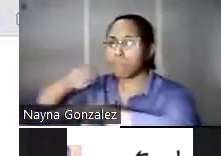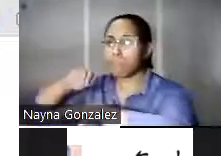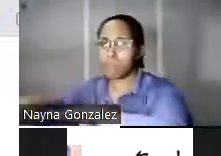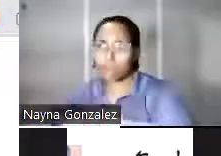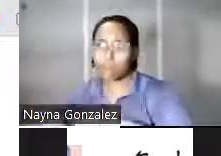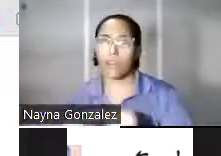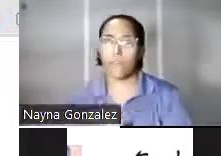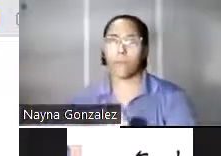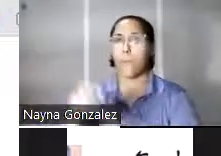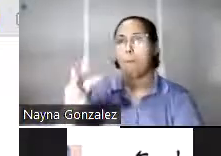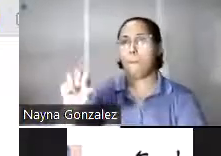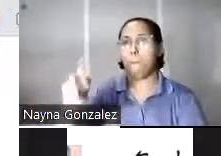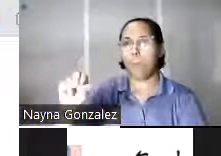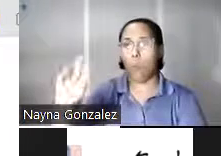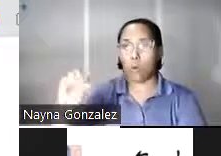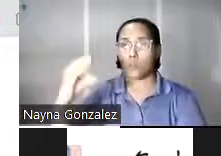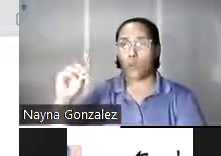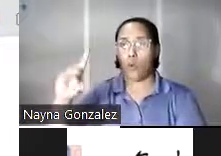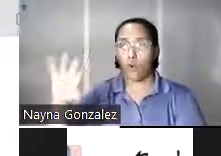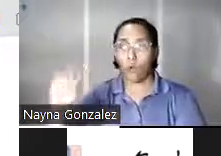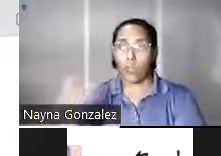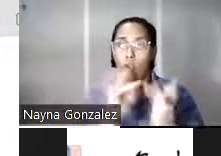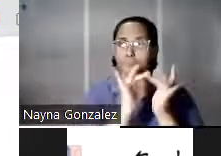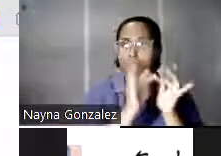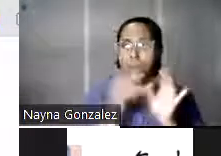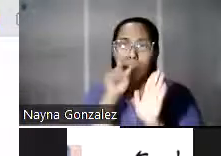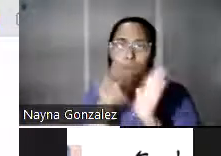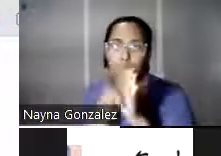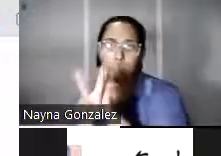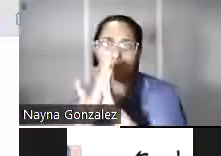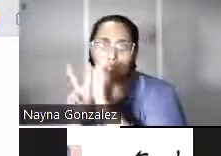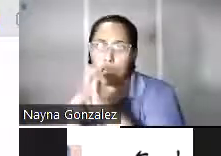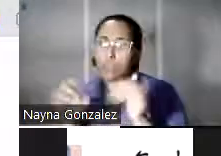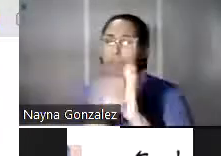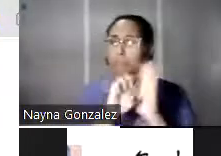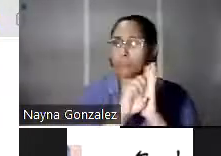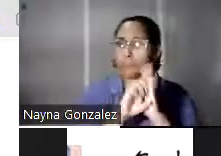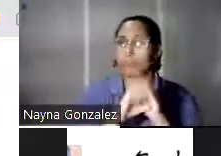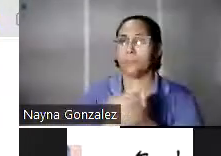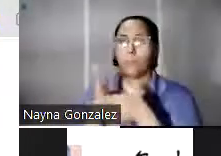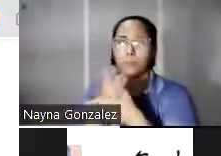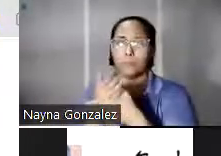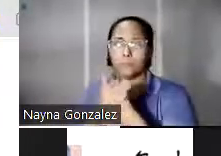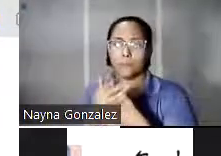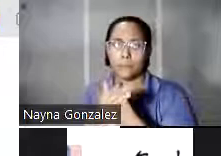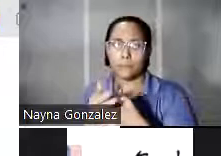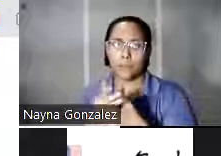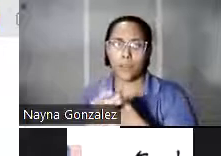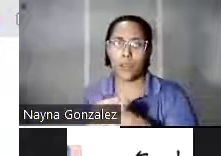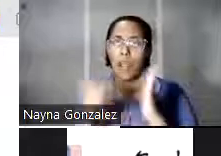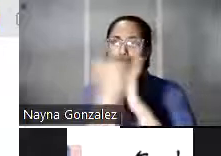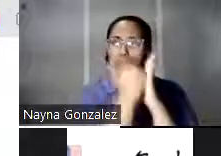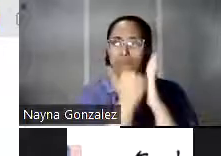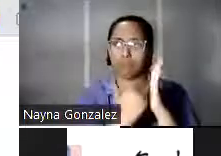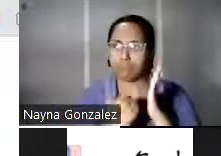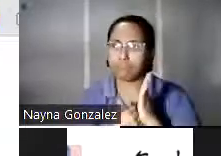Morse y enviando correos electrónicos sin fotos o video. Por ejemplo, compartieron listas de pacientes,